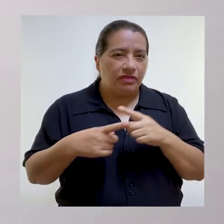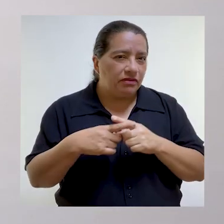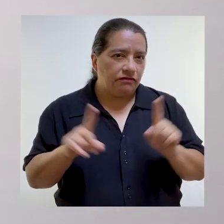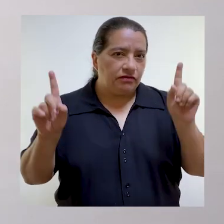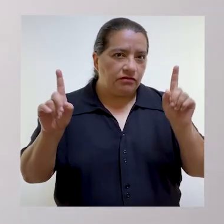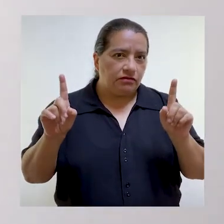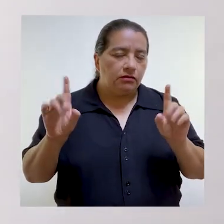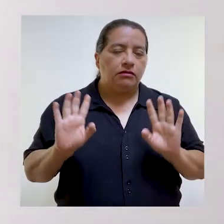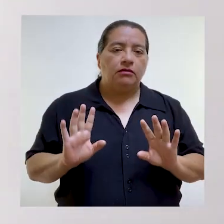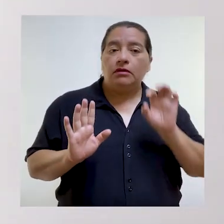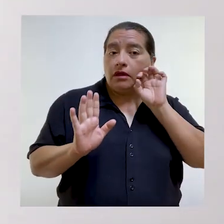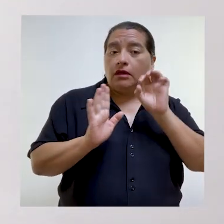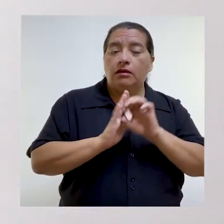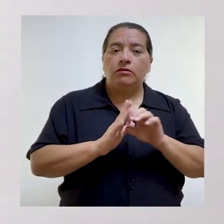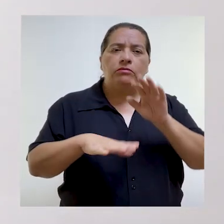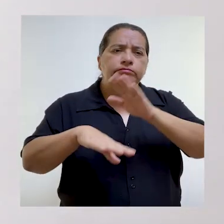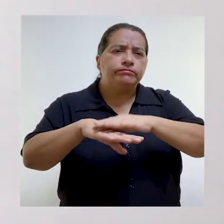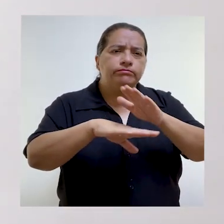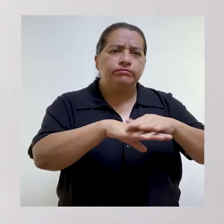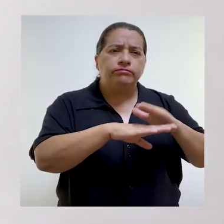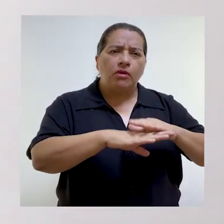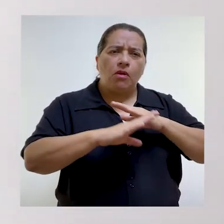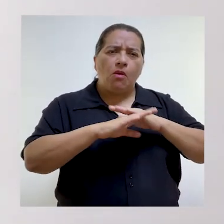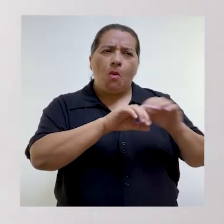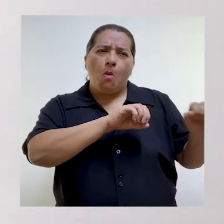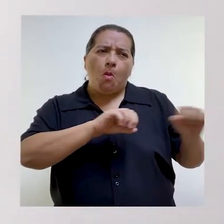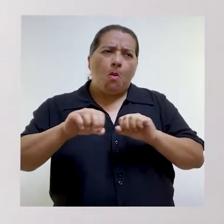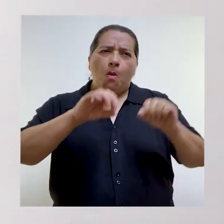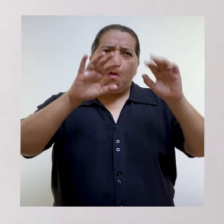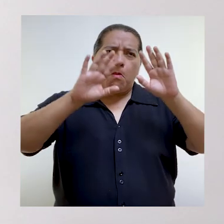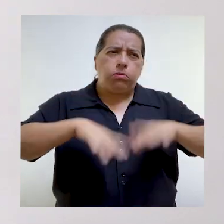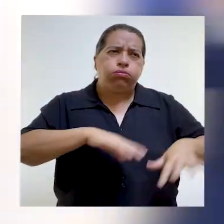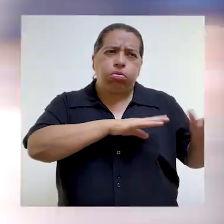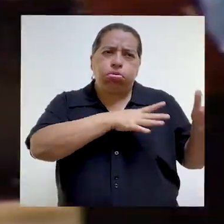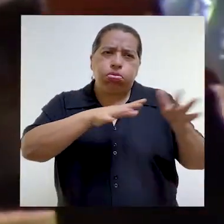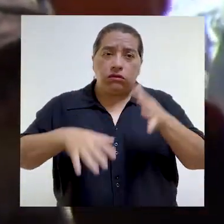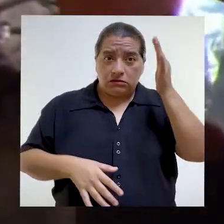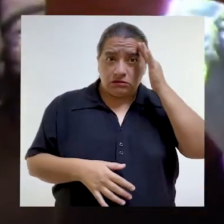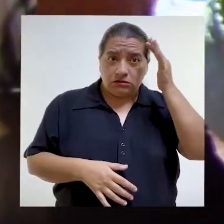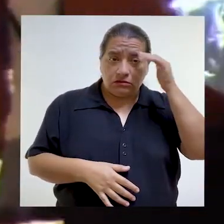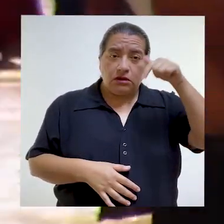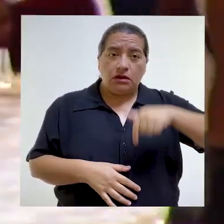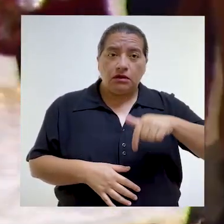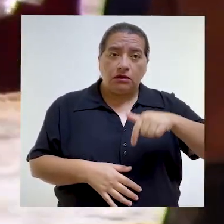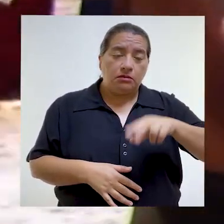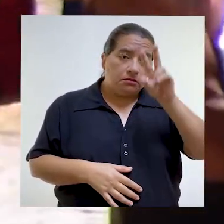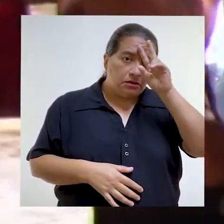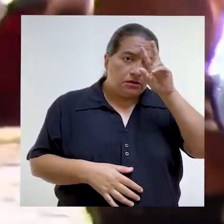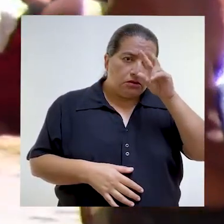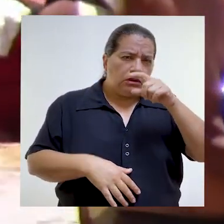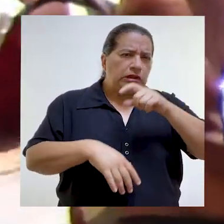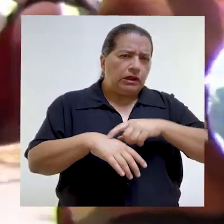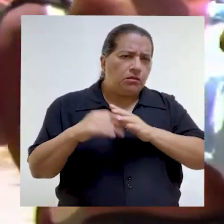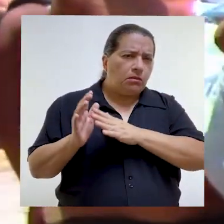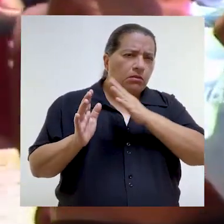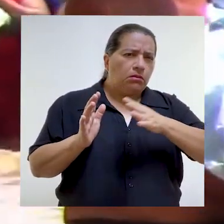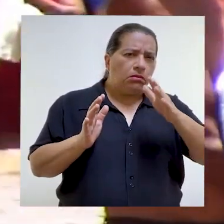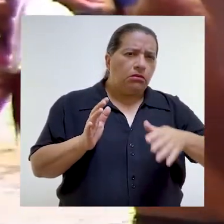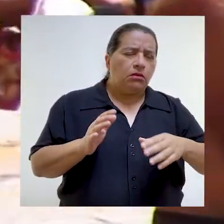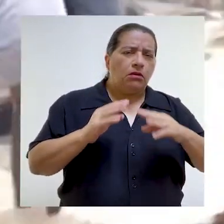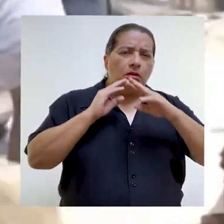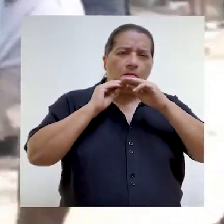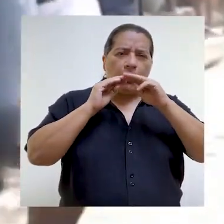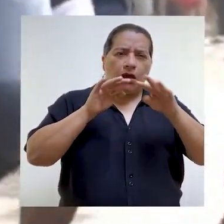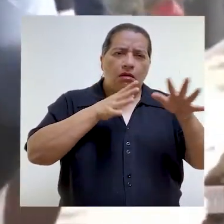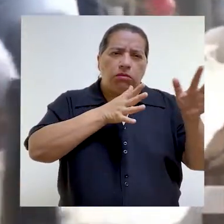funcionarios y autoridades. Tomemos como ejemplo la prevención de riesgos de desastres. Históricamente sabemos que cada cierto tiempo se produce el fenómeno del niño